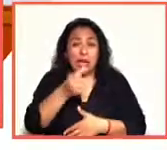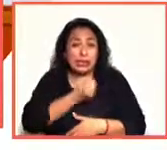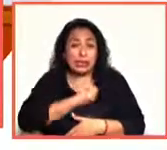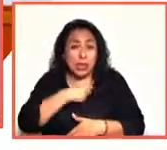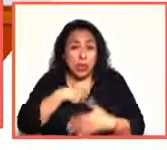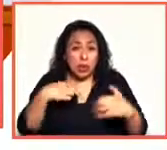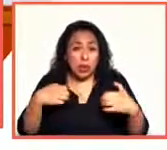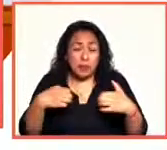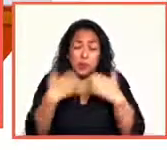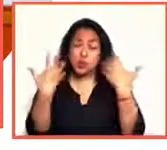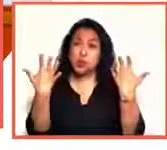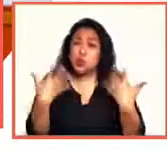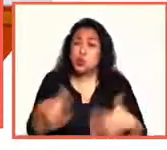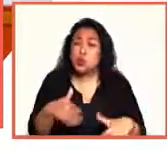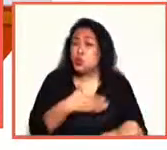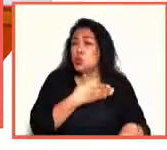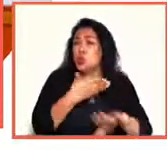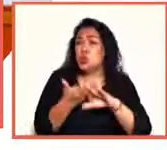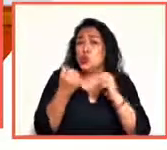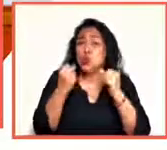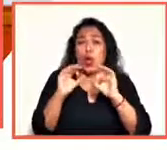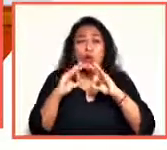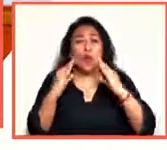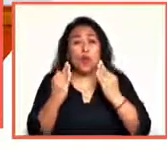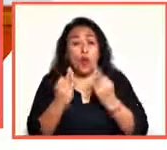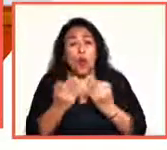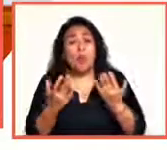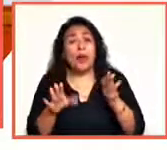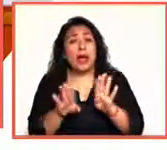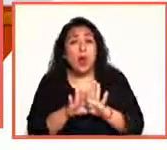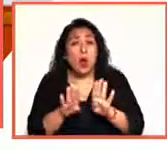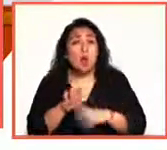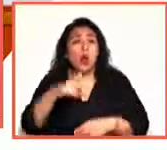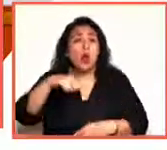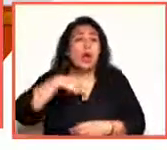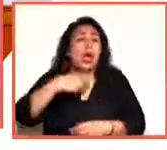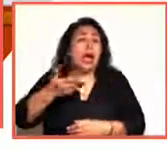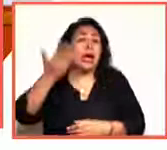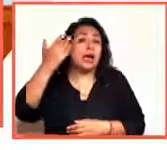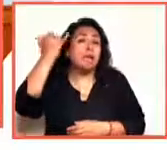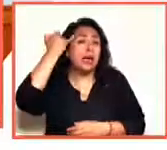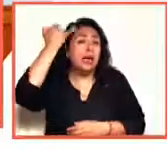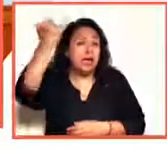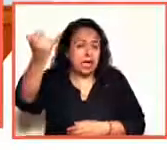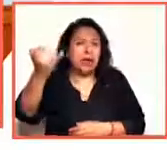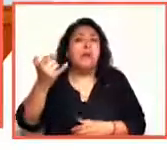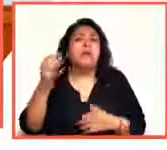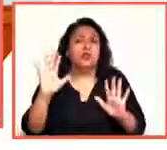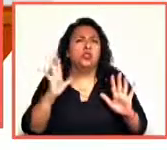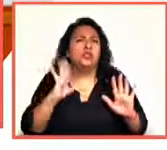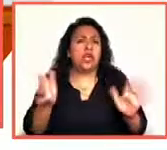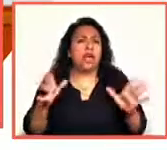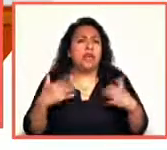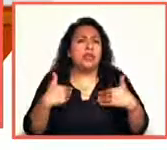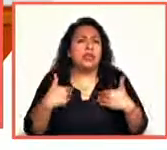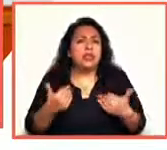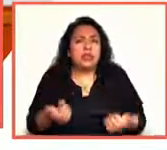afectando las formas en que nos imaginábamos y habíamos entendido esto que hoy llamamos